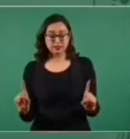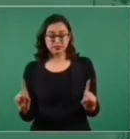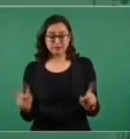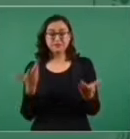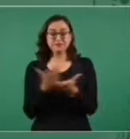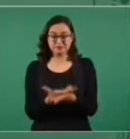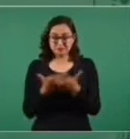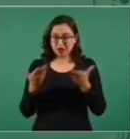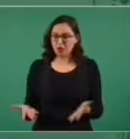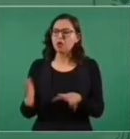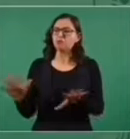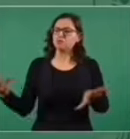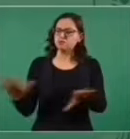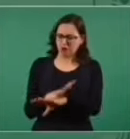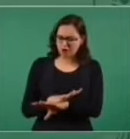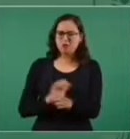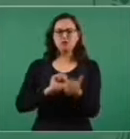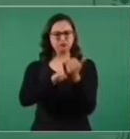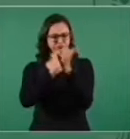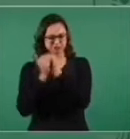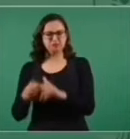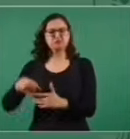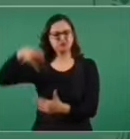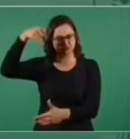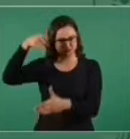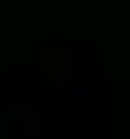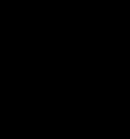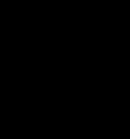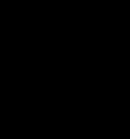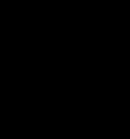una transformación igual de profunda como la independencia.